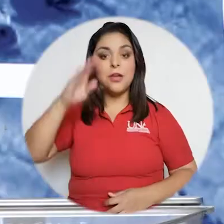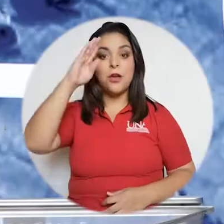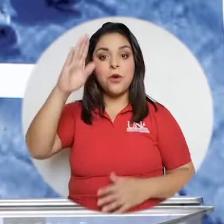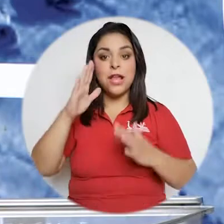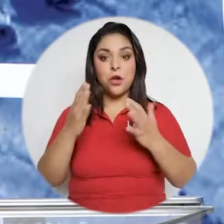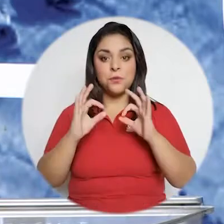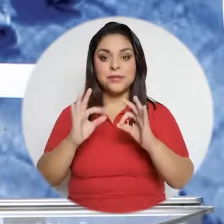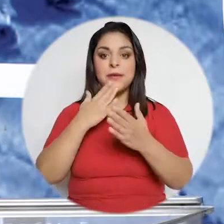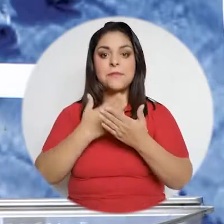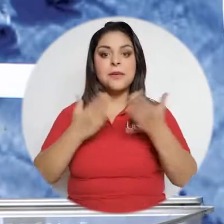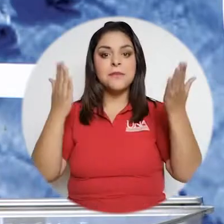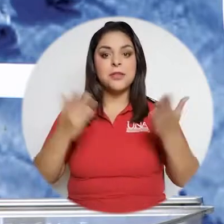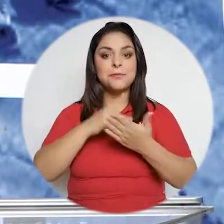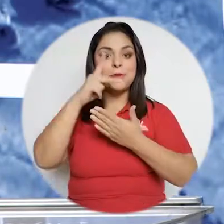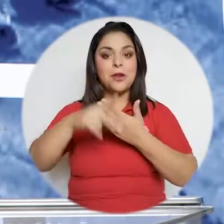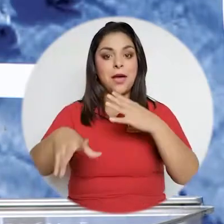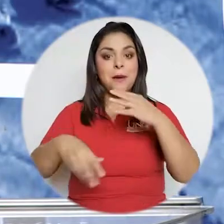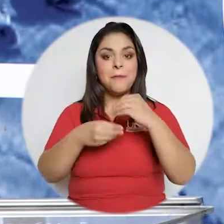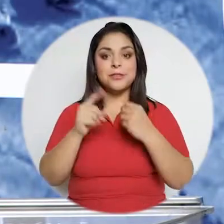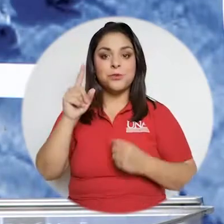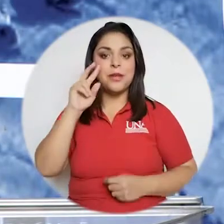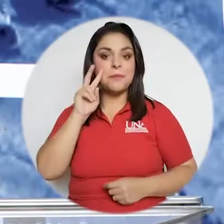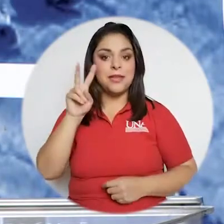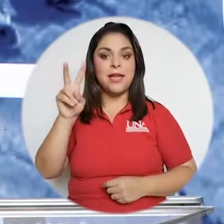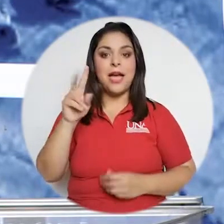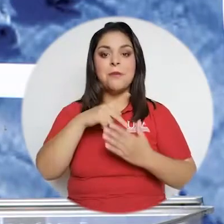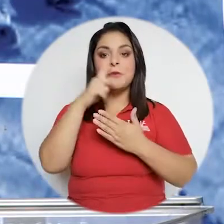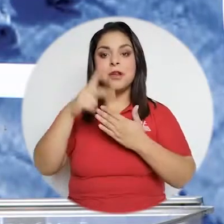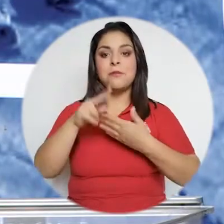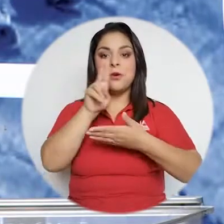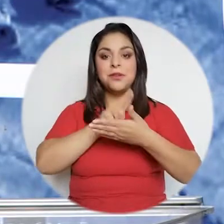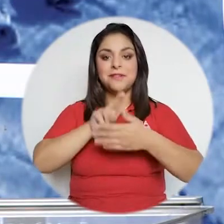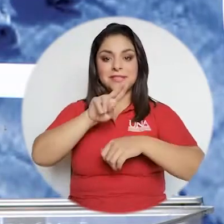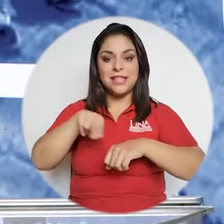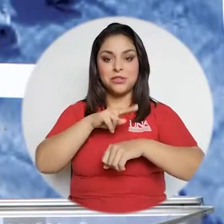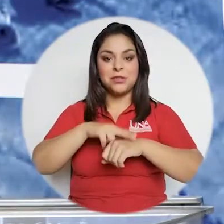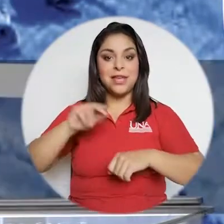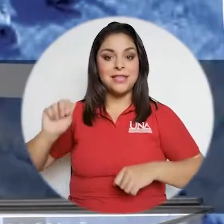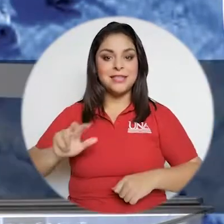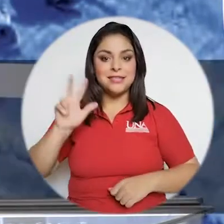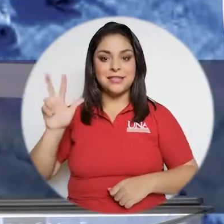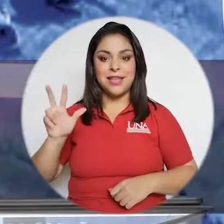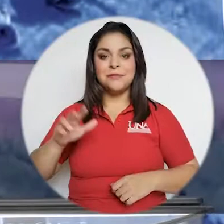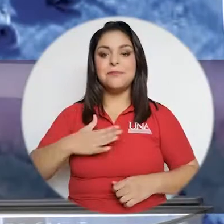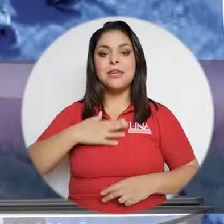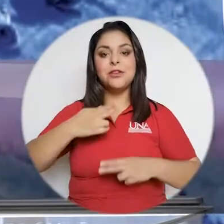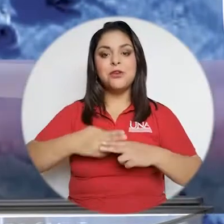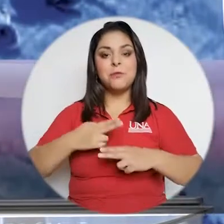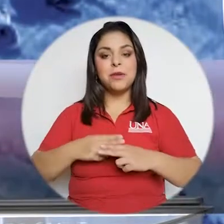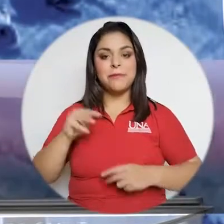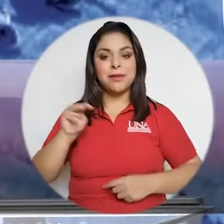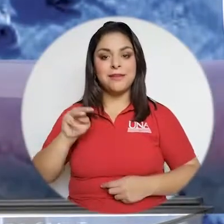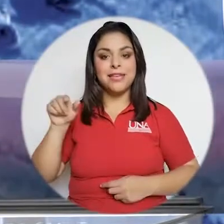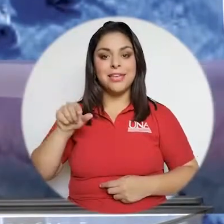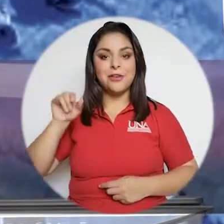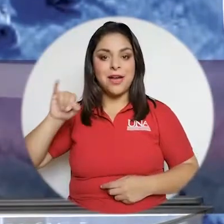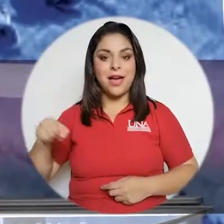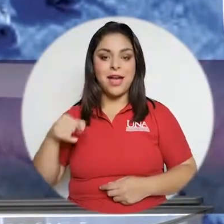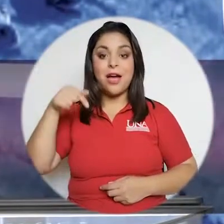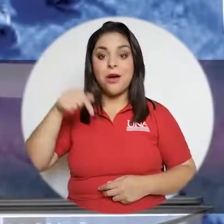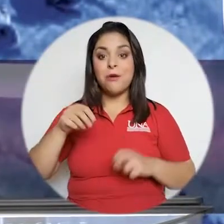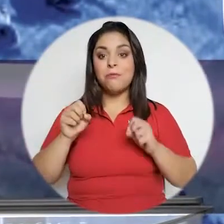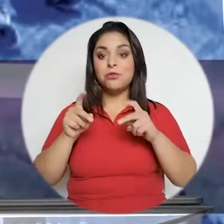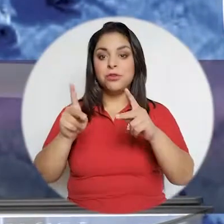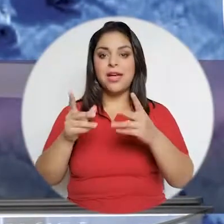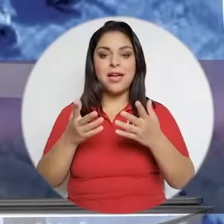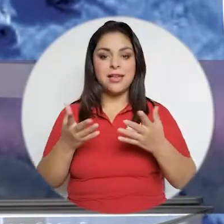Hola, tal? Bienvenidos a una edición más de Una Mirada, el programa de la Universidad Nacional y del SINAC-SA. Mi nombre es Maribel Quiroz Jara y